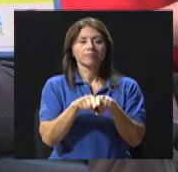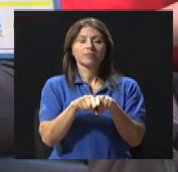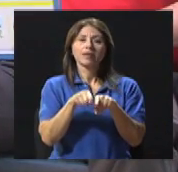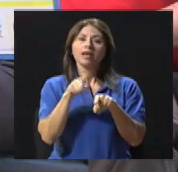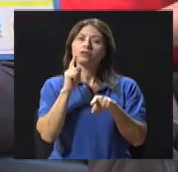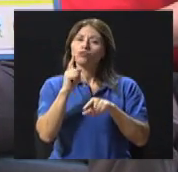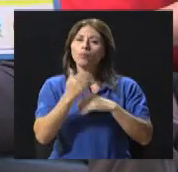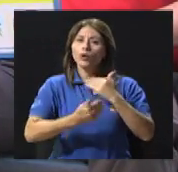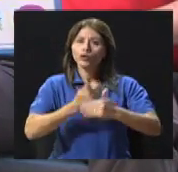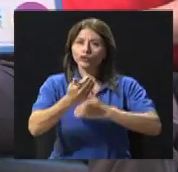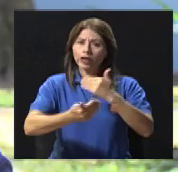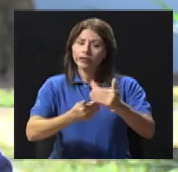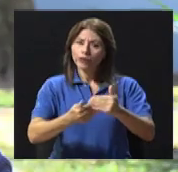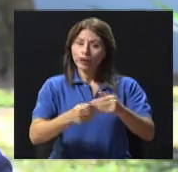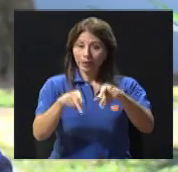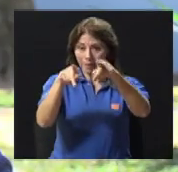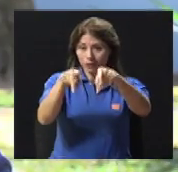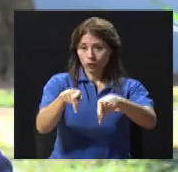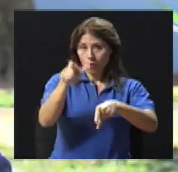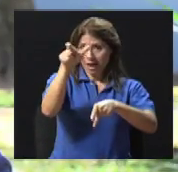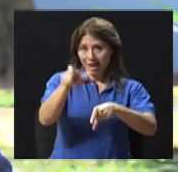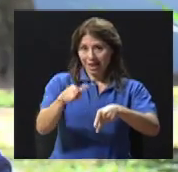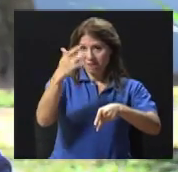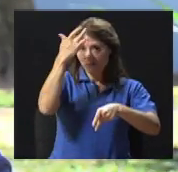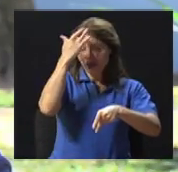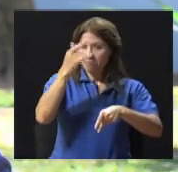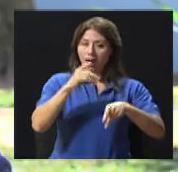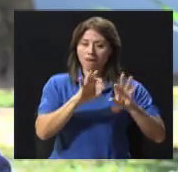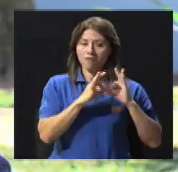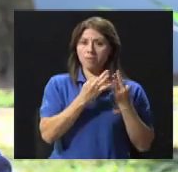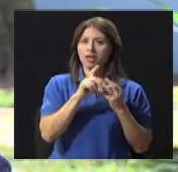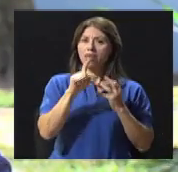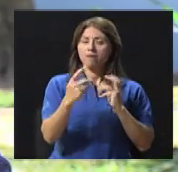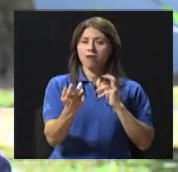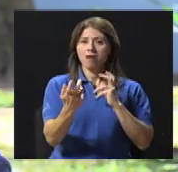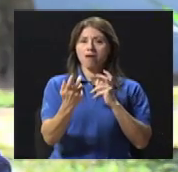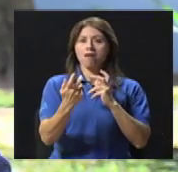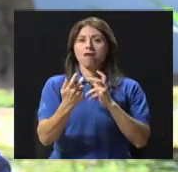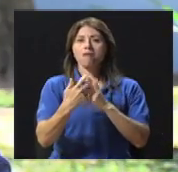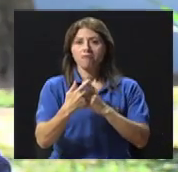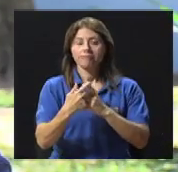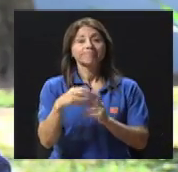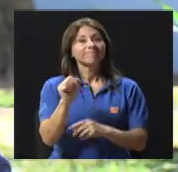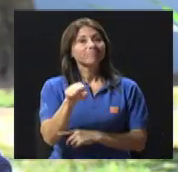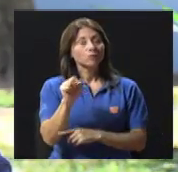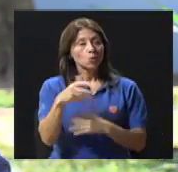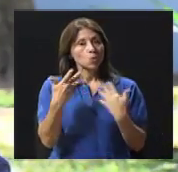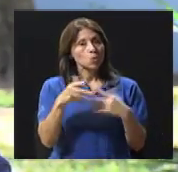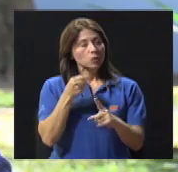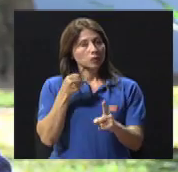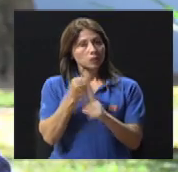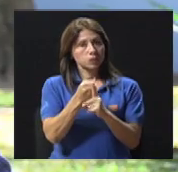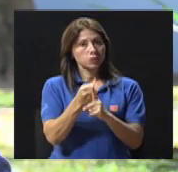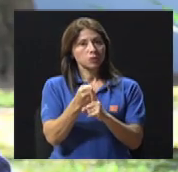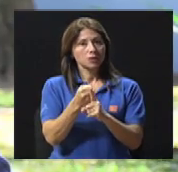requerimientos de esa persona. Es impactante, el diagnóstico es impactante, porque la persona sigue estando ahí,